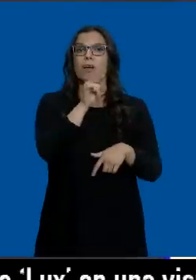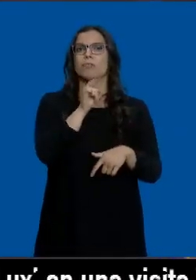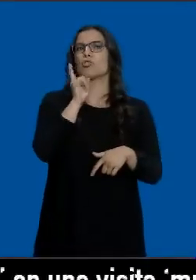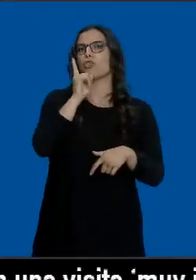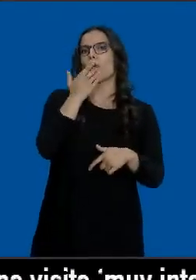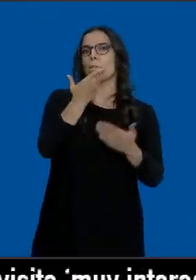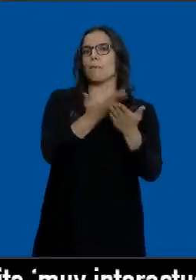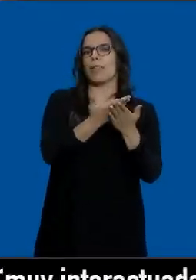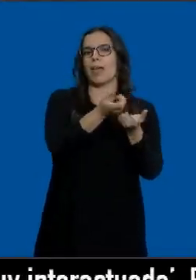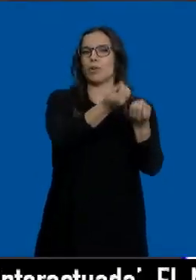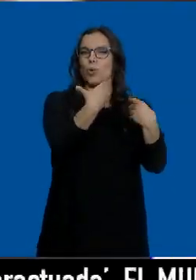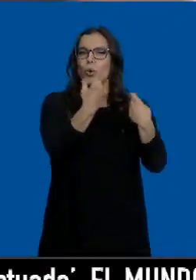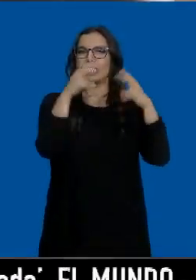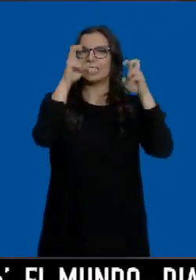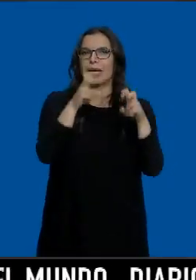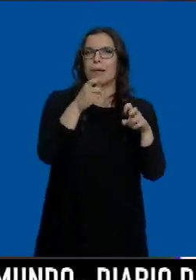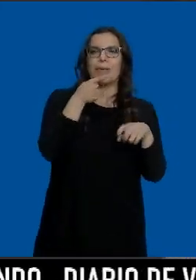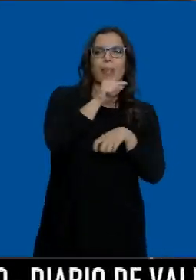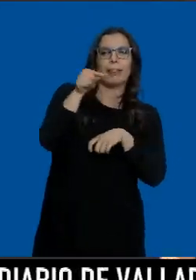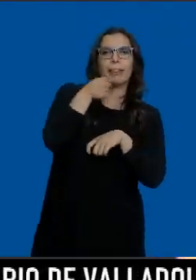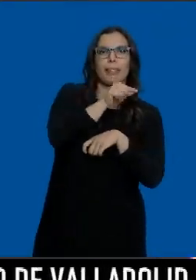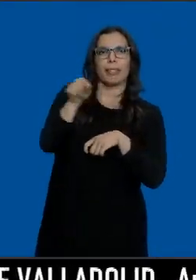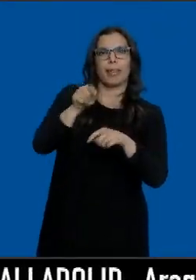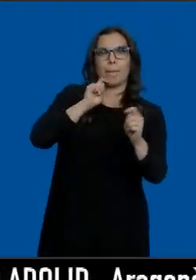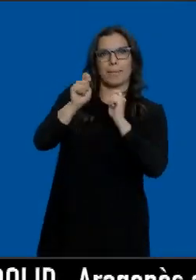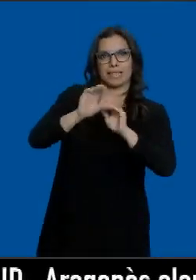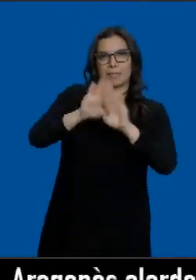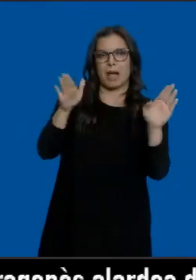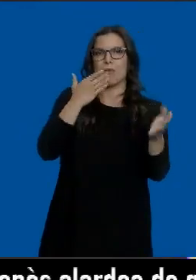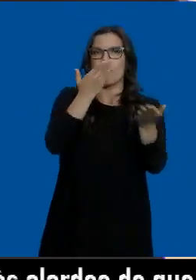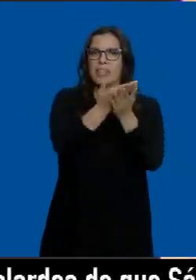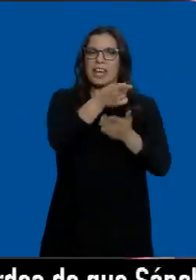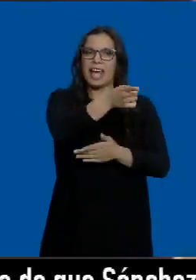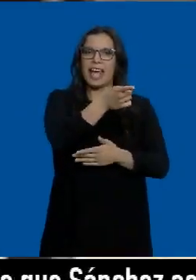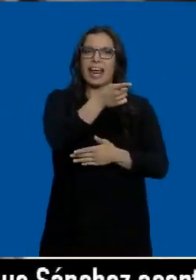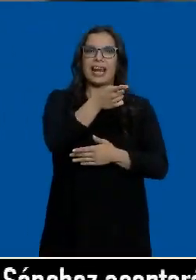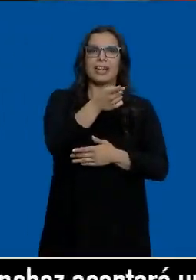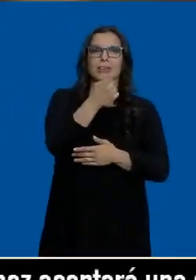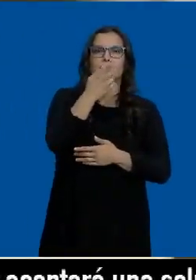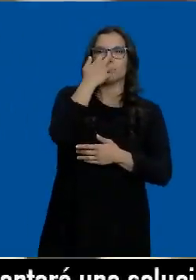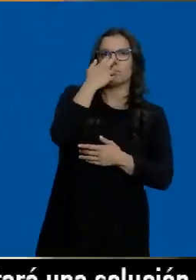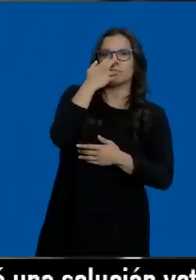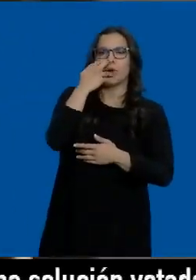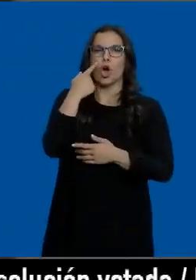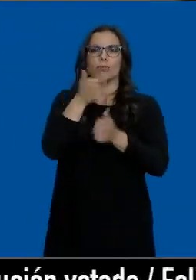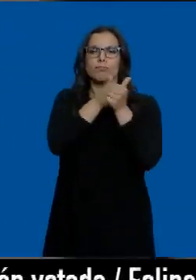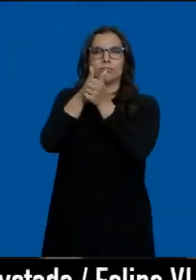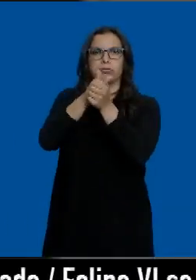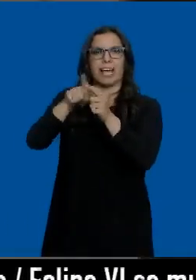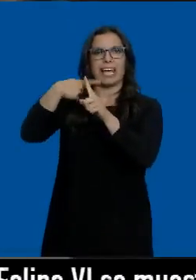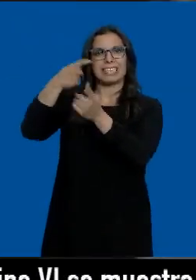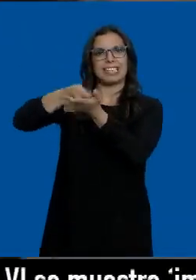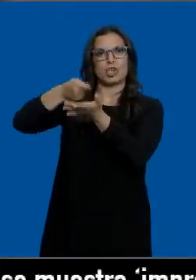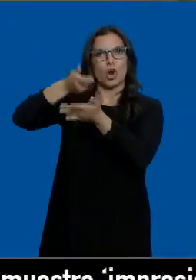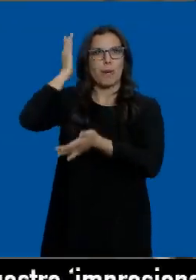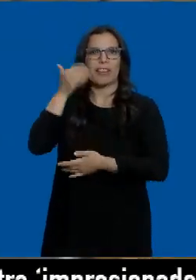le pidió a Villarejo información sobre filtraciones a la prensa y que jamás le hizo ningún encargo relacionado con el espionaje al excesorero popular